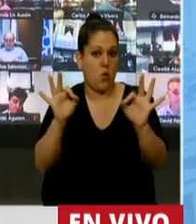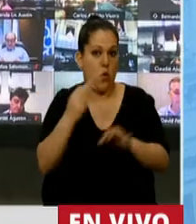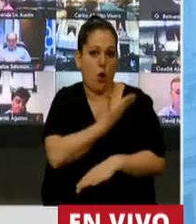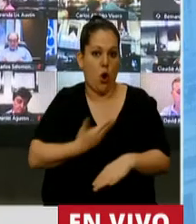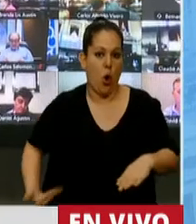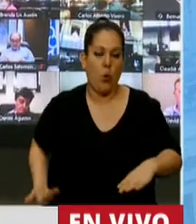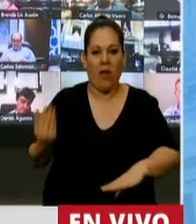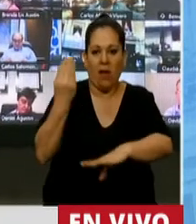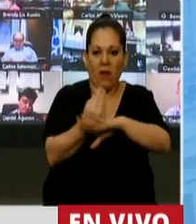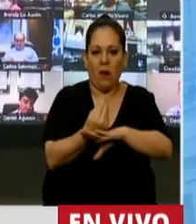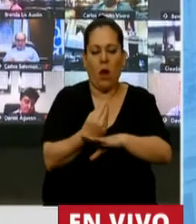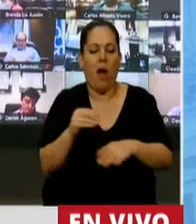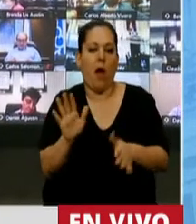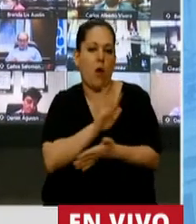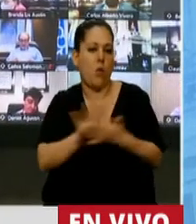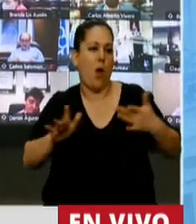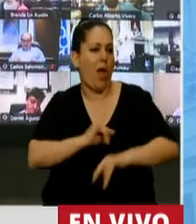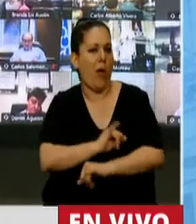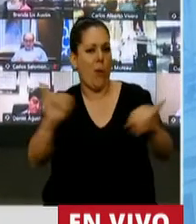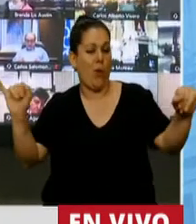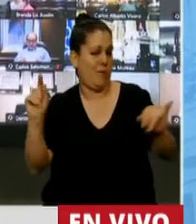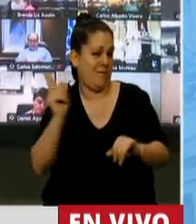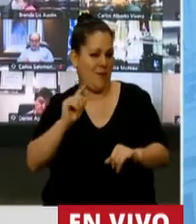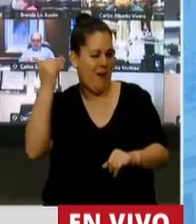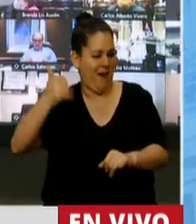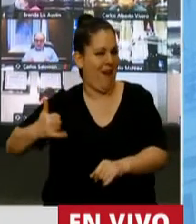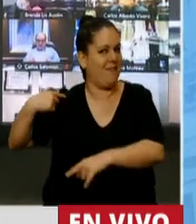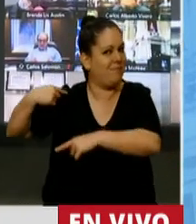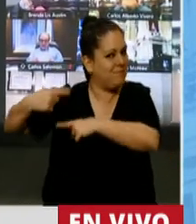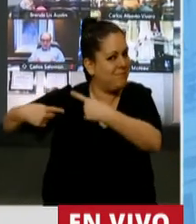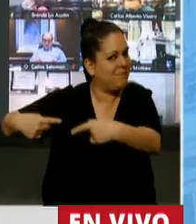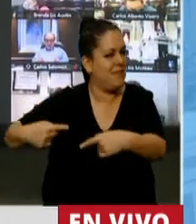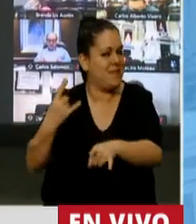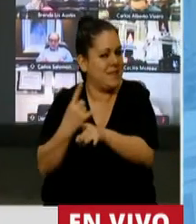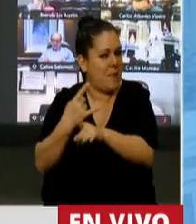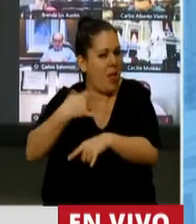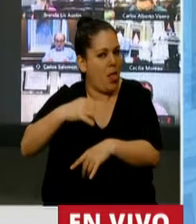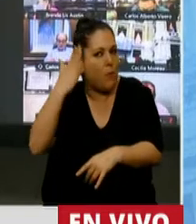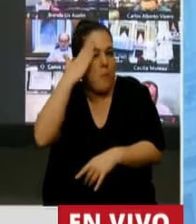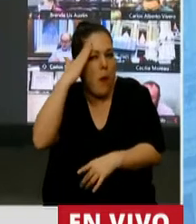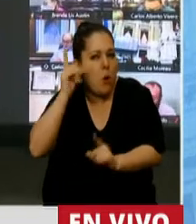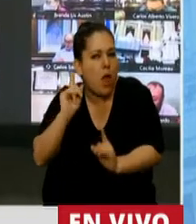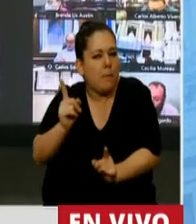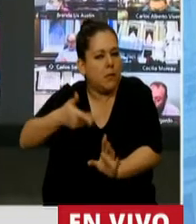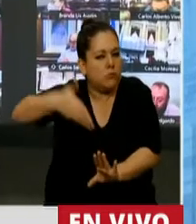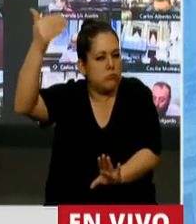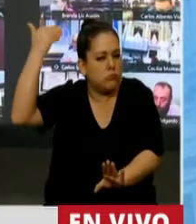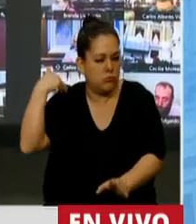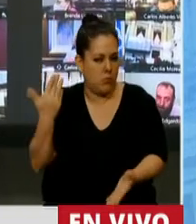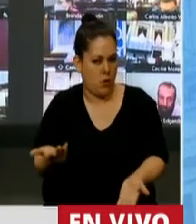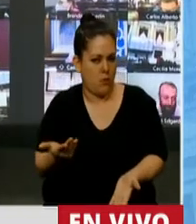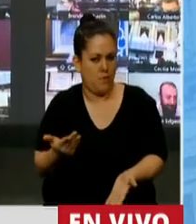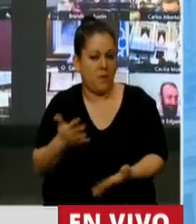una nueva era cristiana. Venimos de algún lugar. Tenemos que ejercitar siempre la memoria. Ahora es cierto que lo más importante